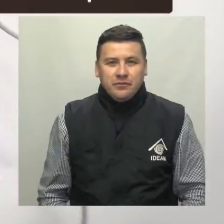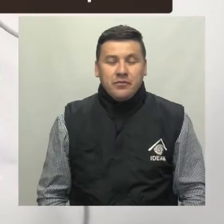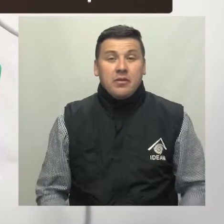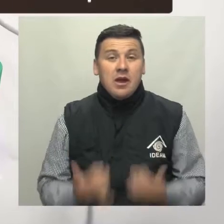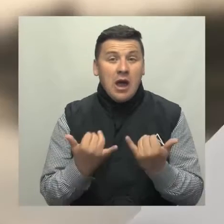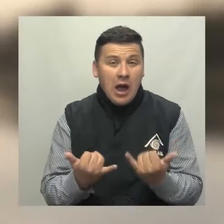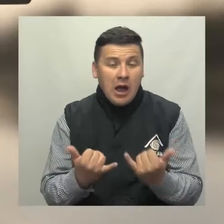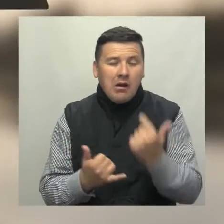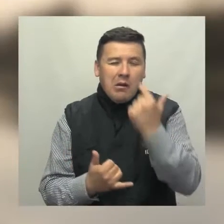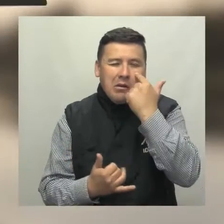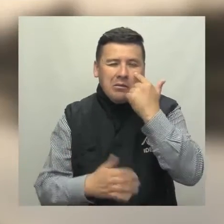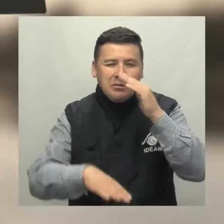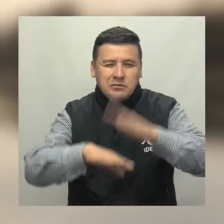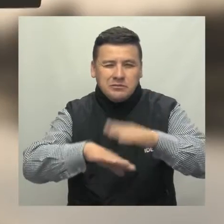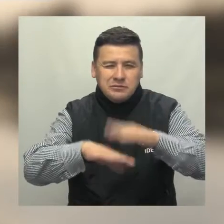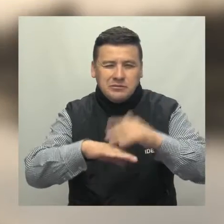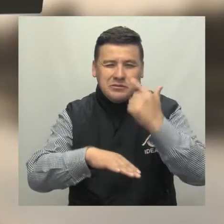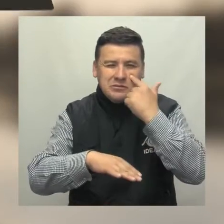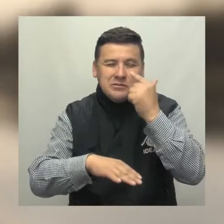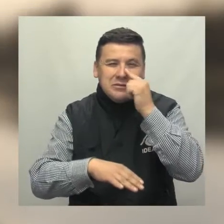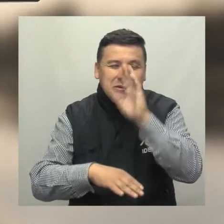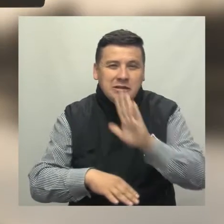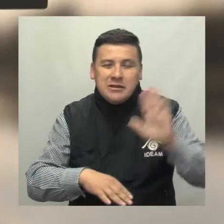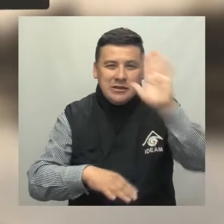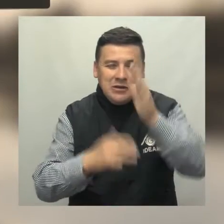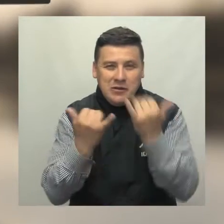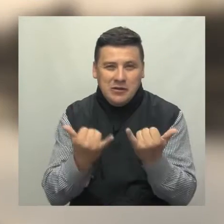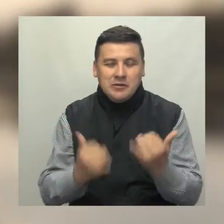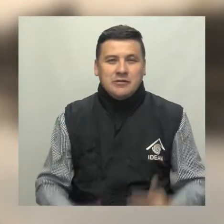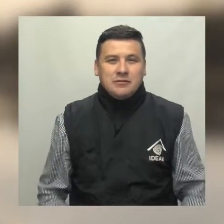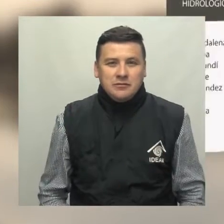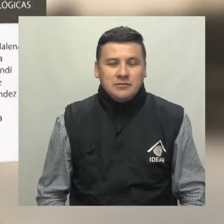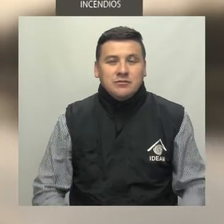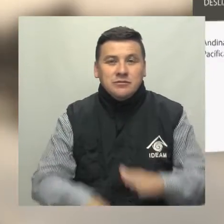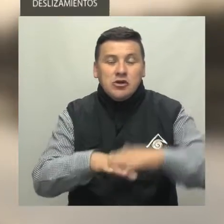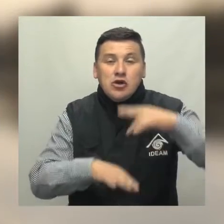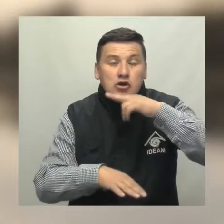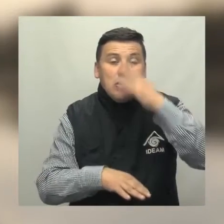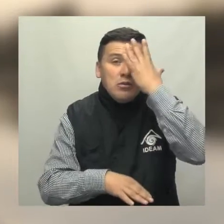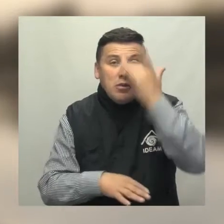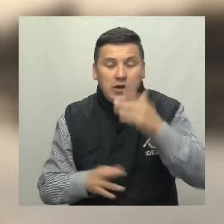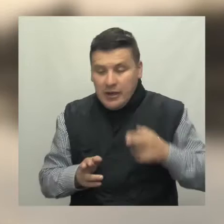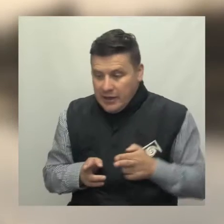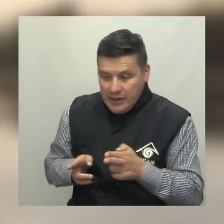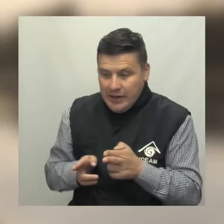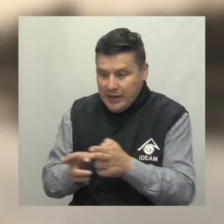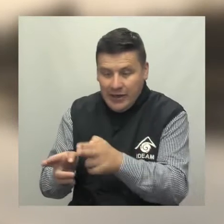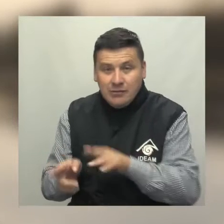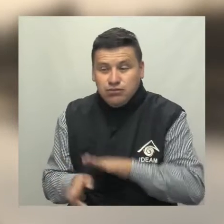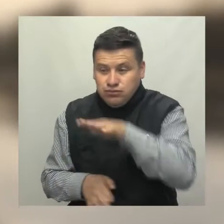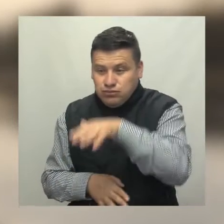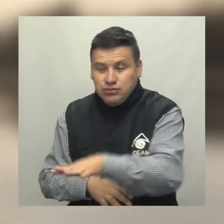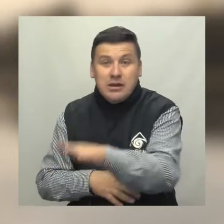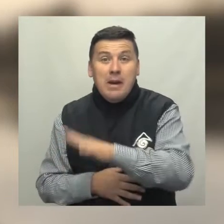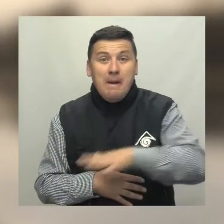Ahora mucha atención a las principales alertas para hoy a nivel nacional Alerta roja por niveles altos en la cuenca baja del río Magdalena